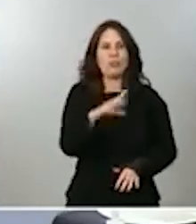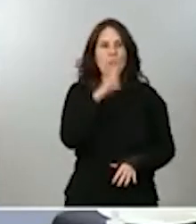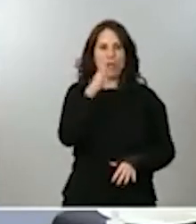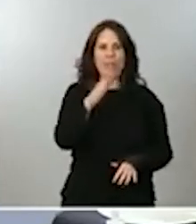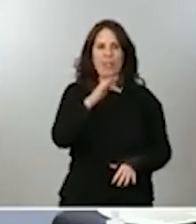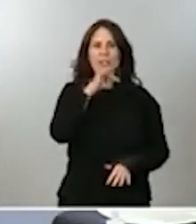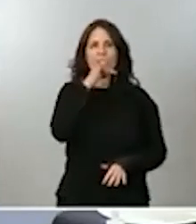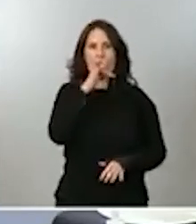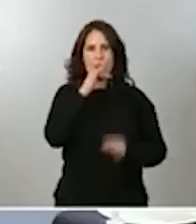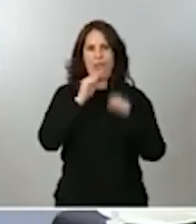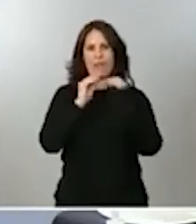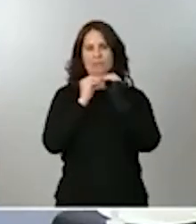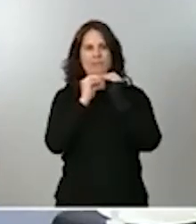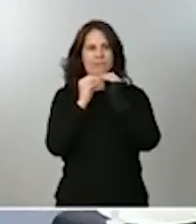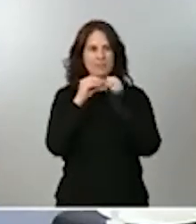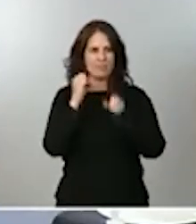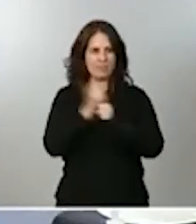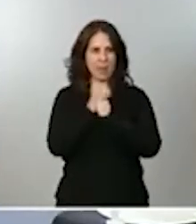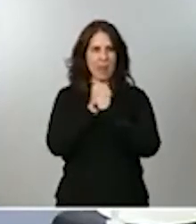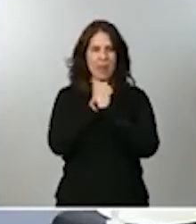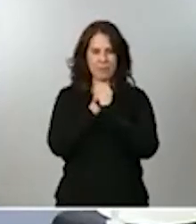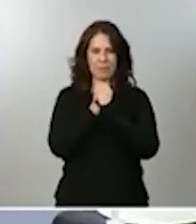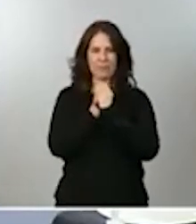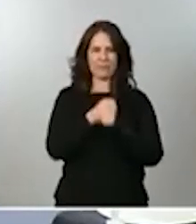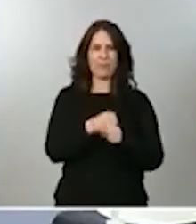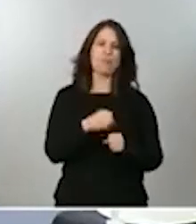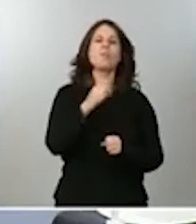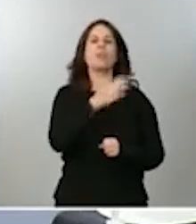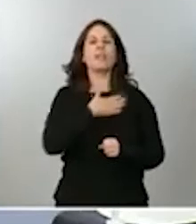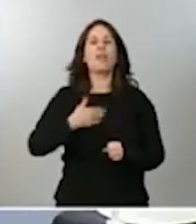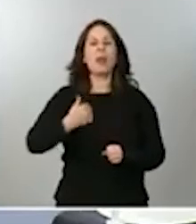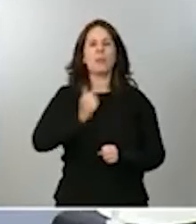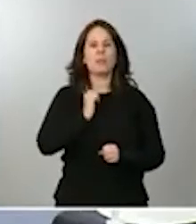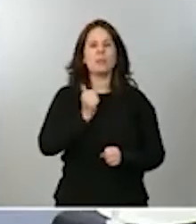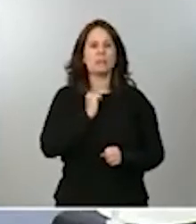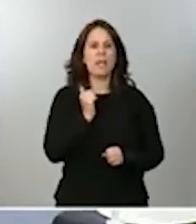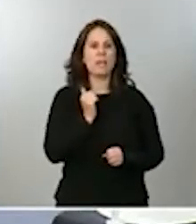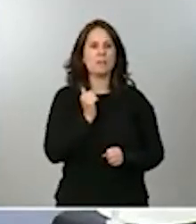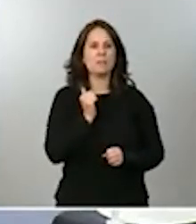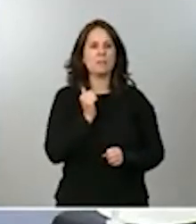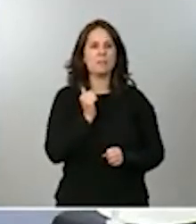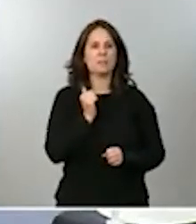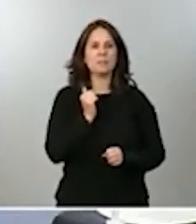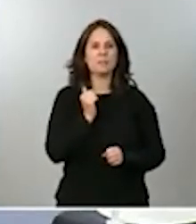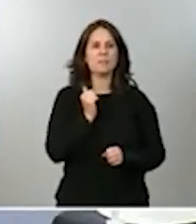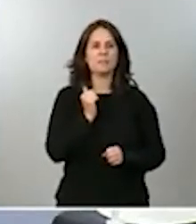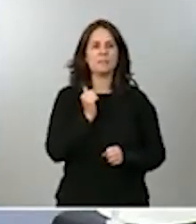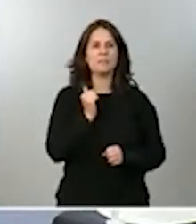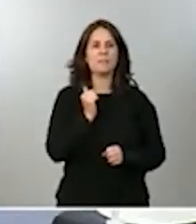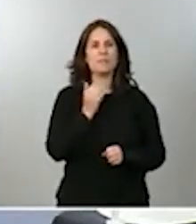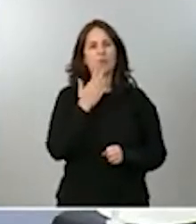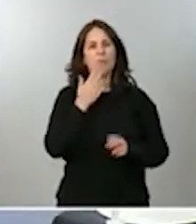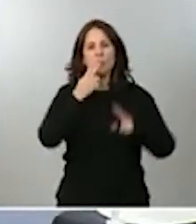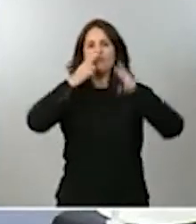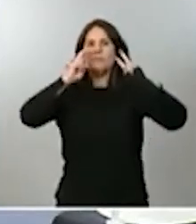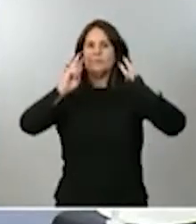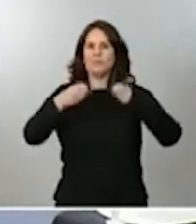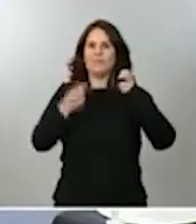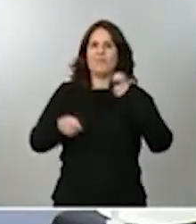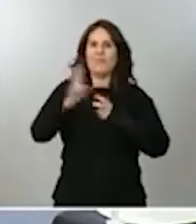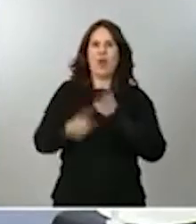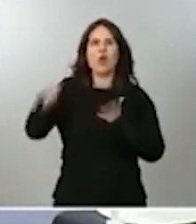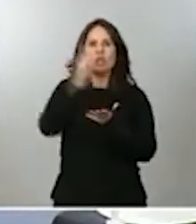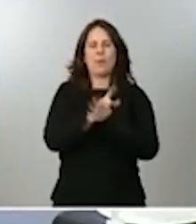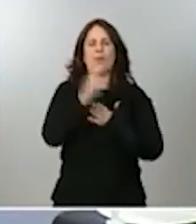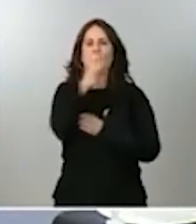trabajo. si quiero aprovechar para reactualizar el compromiso de este Gobierno con dar todos los